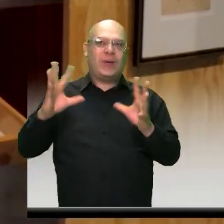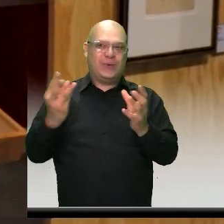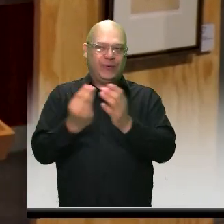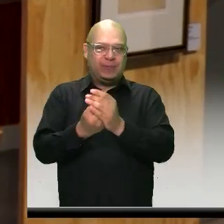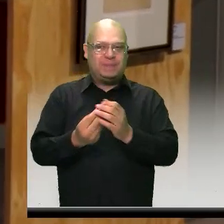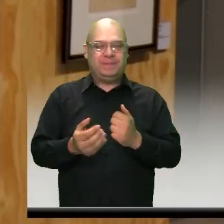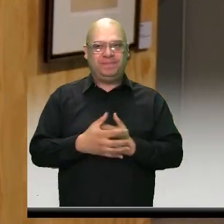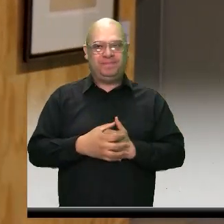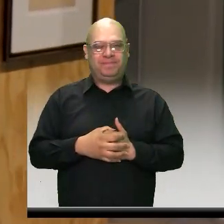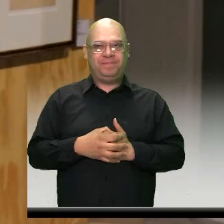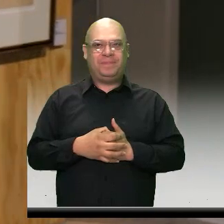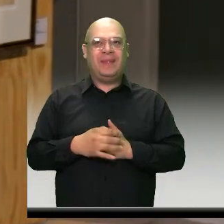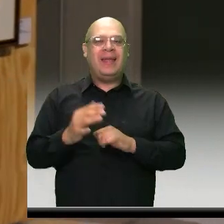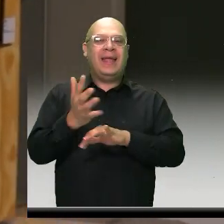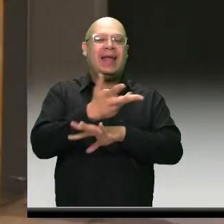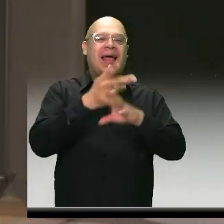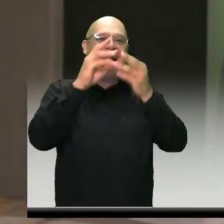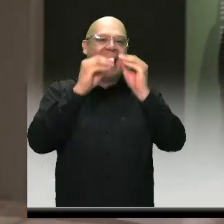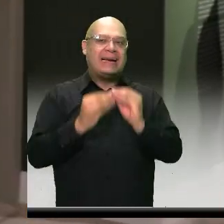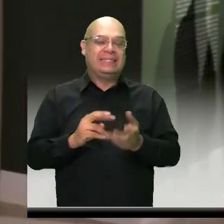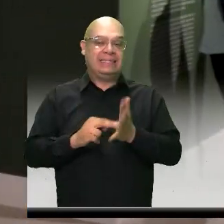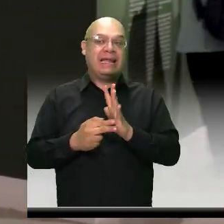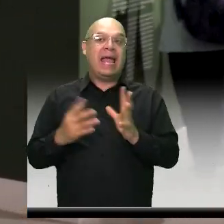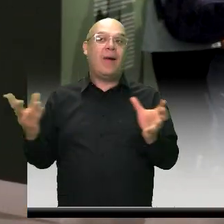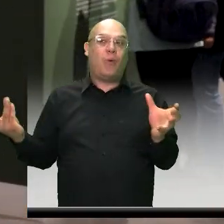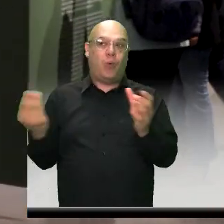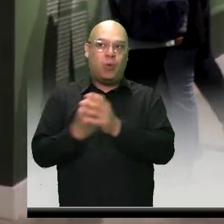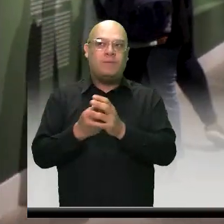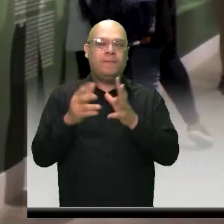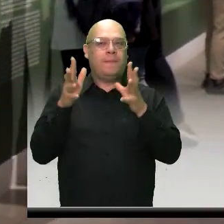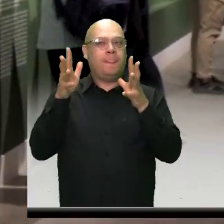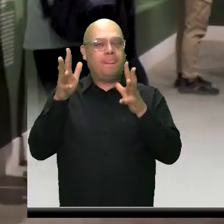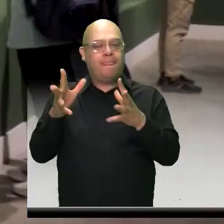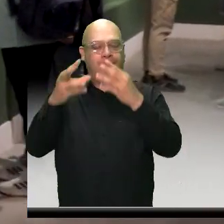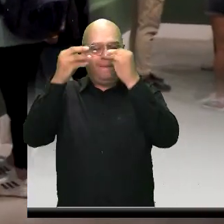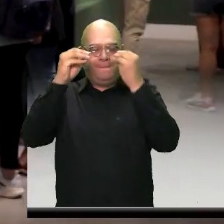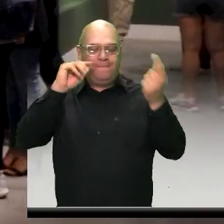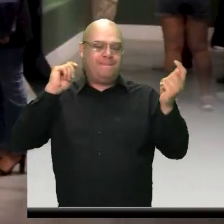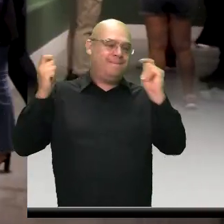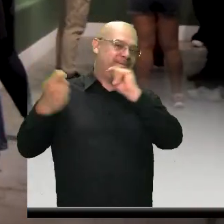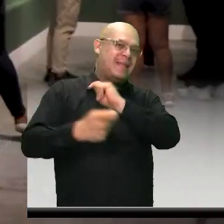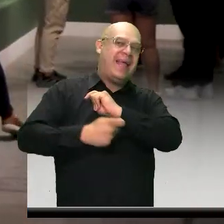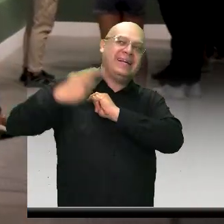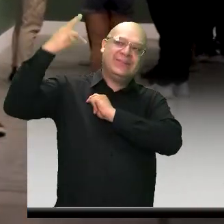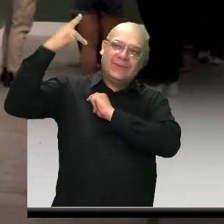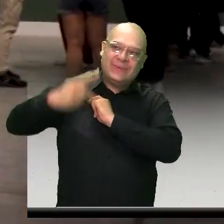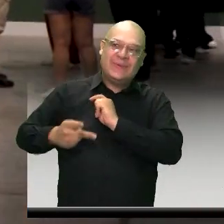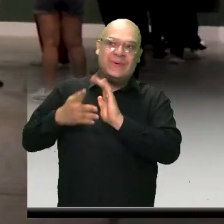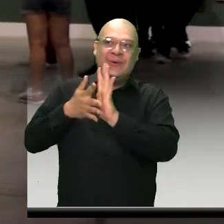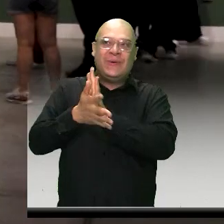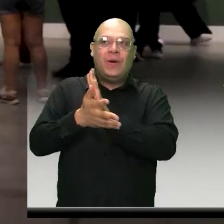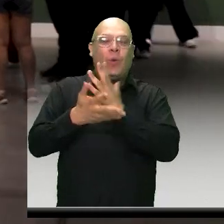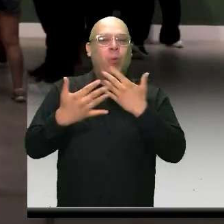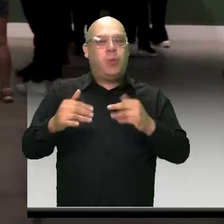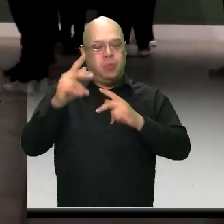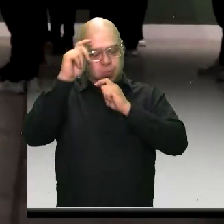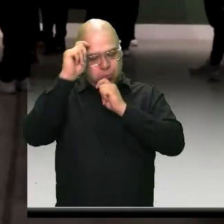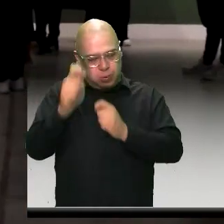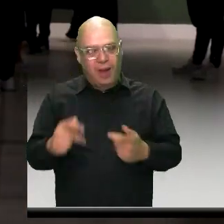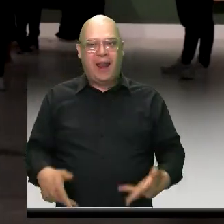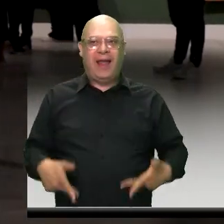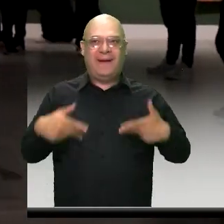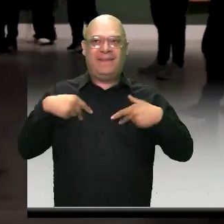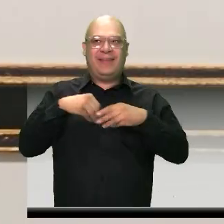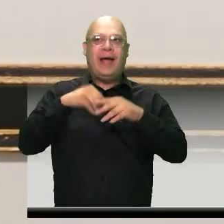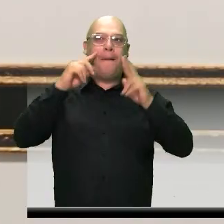El arte debe ser incluyente porque educa, transforma, relata nuestra historia y es una ventana que rindió homenaje a la vida. El museo siempre